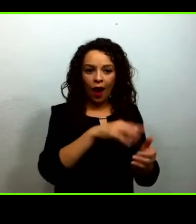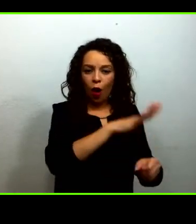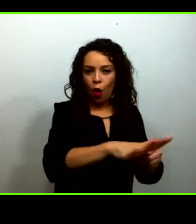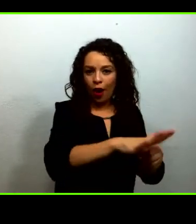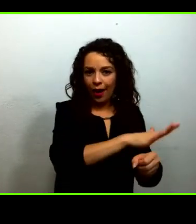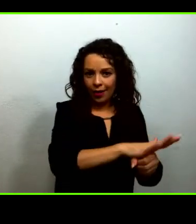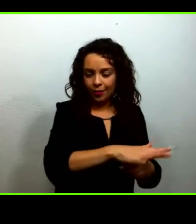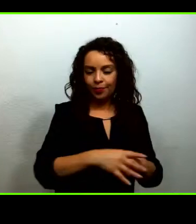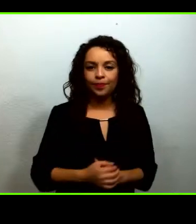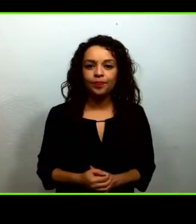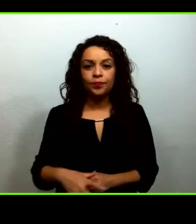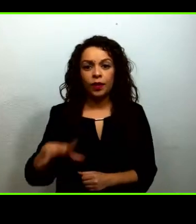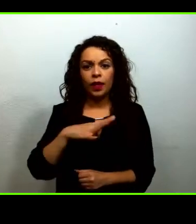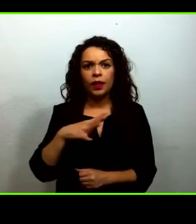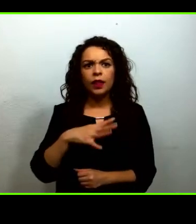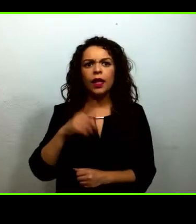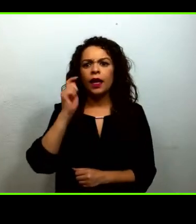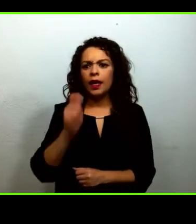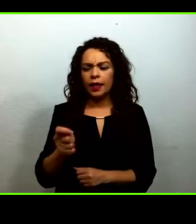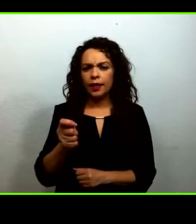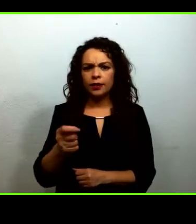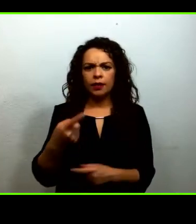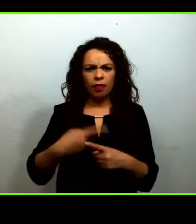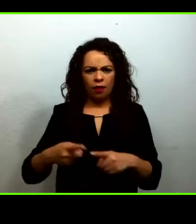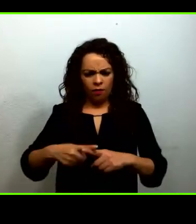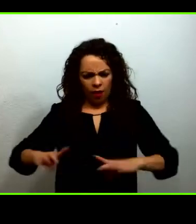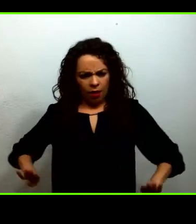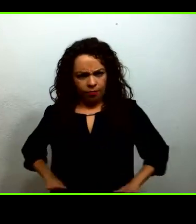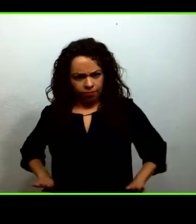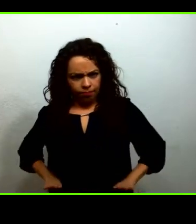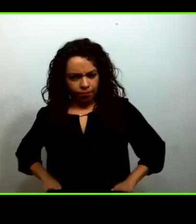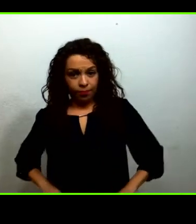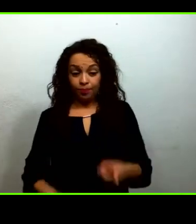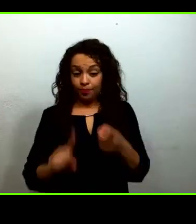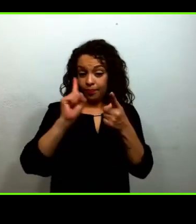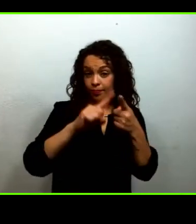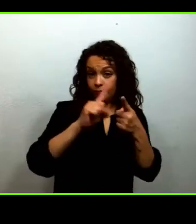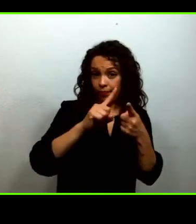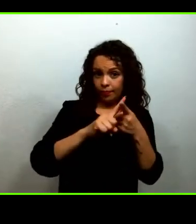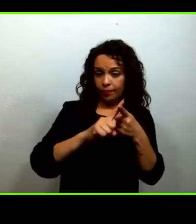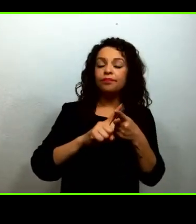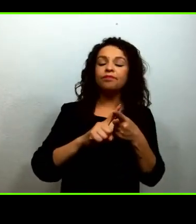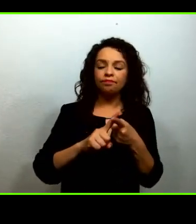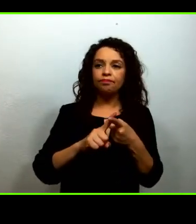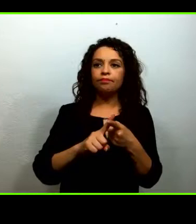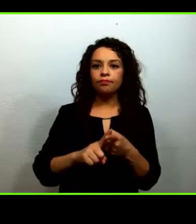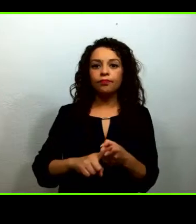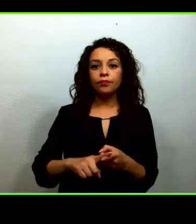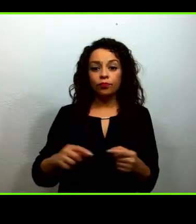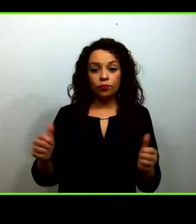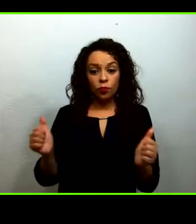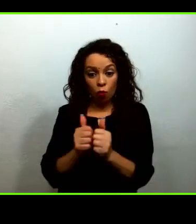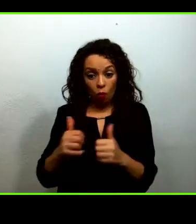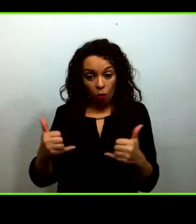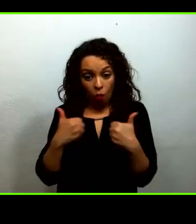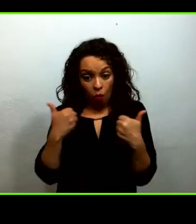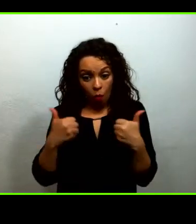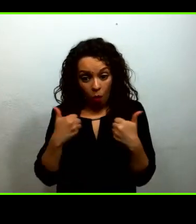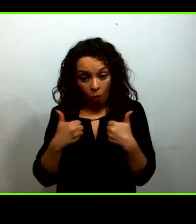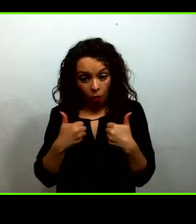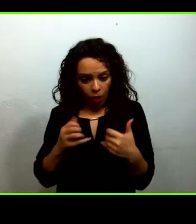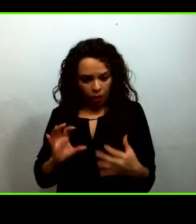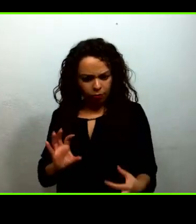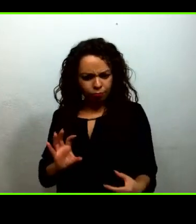Una es que tenemos una alianza con jóvenes que han pasado